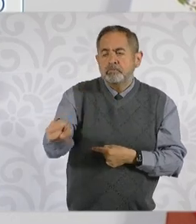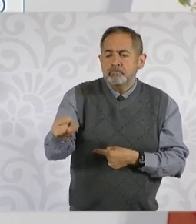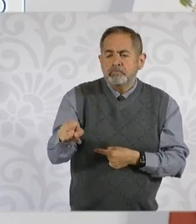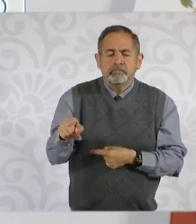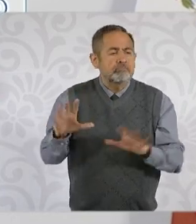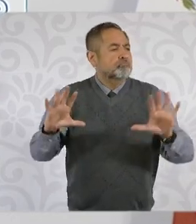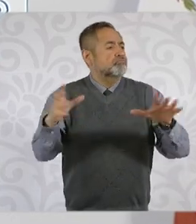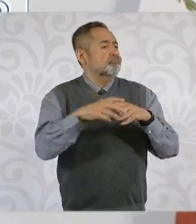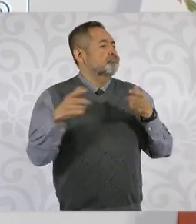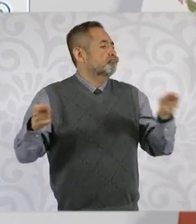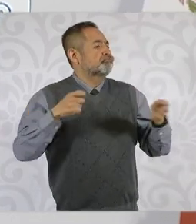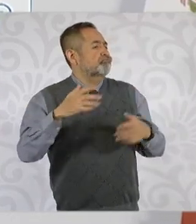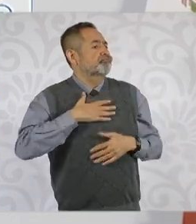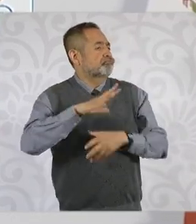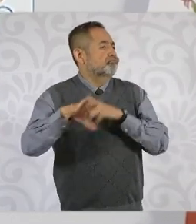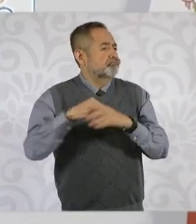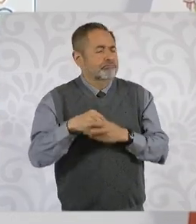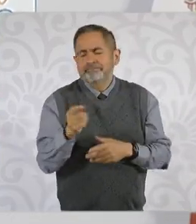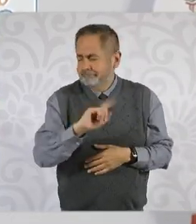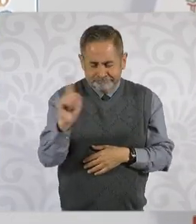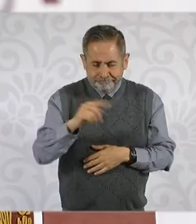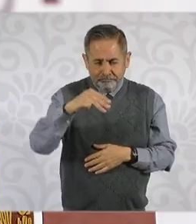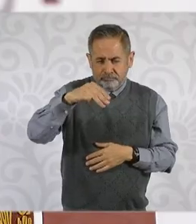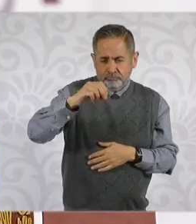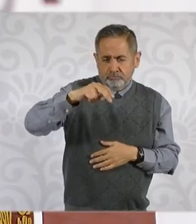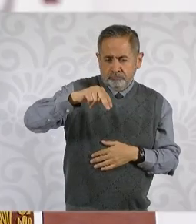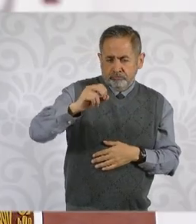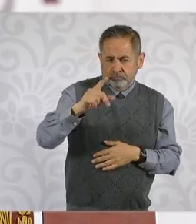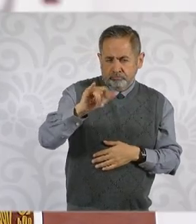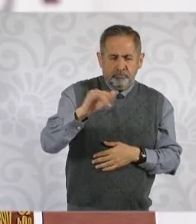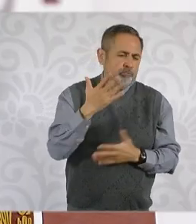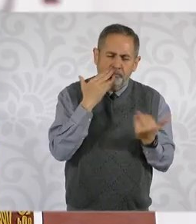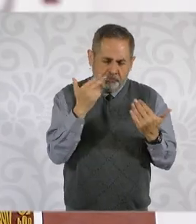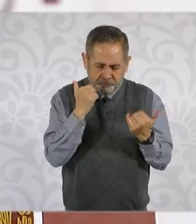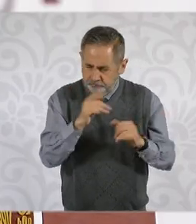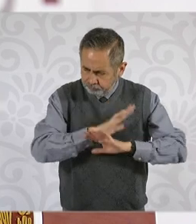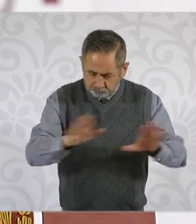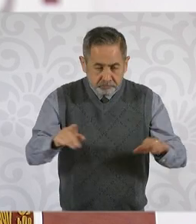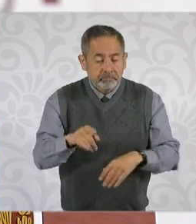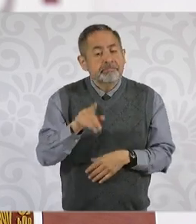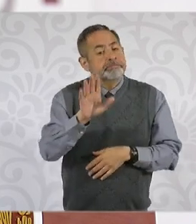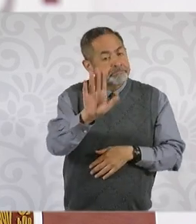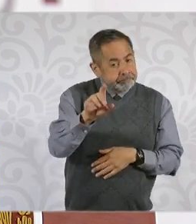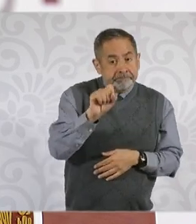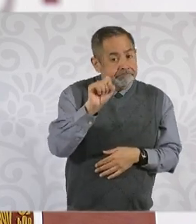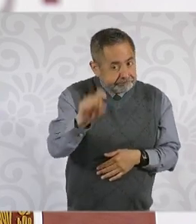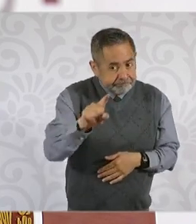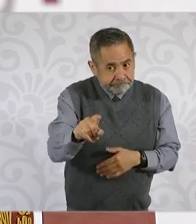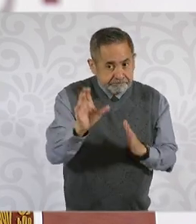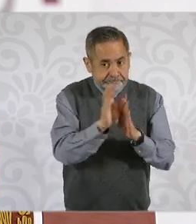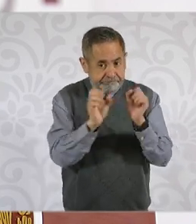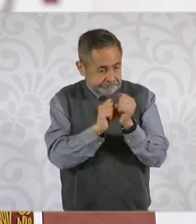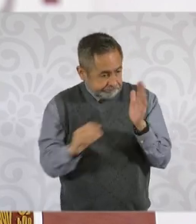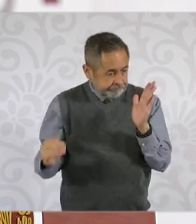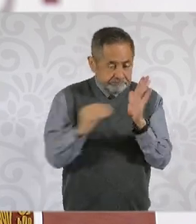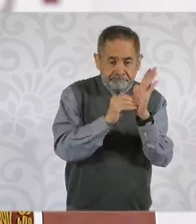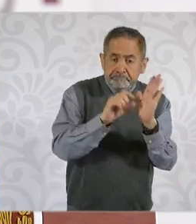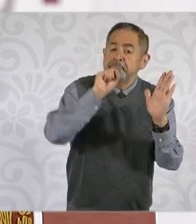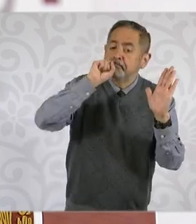monopolios. Pero también en esa reforma viene la posibilidad del Estado de proveer internet,